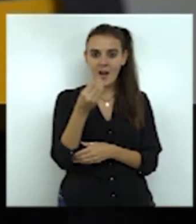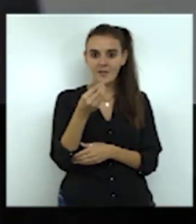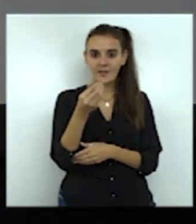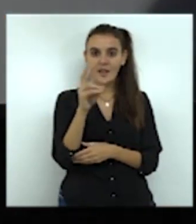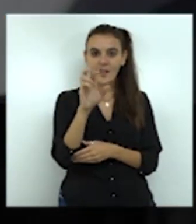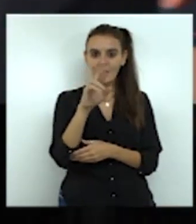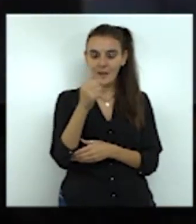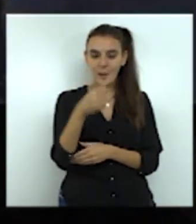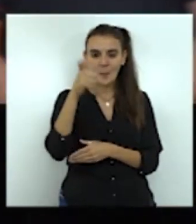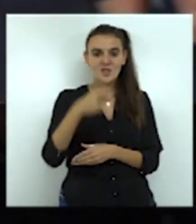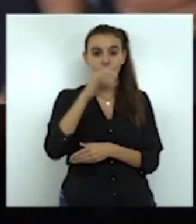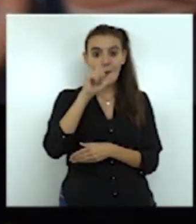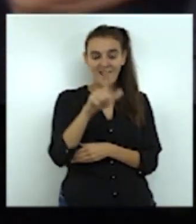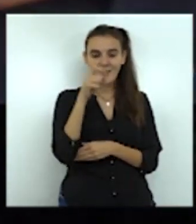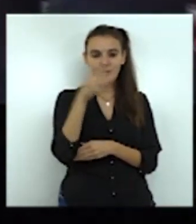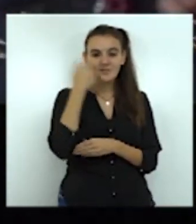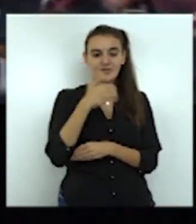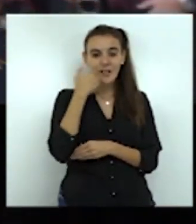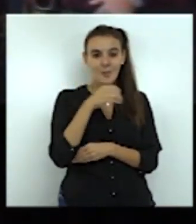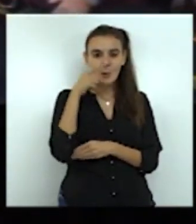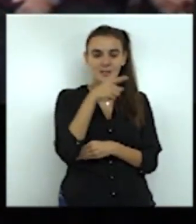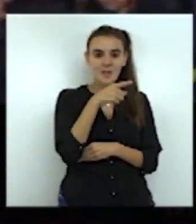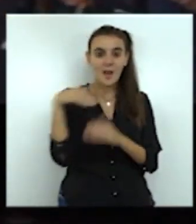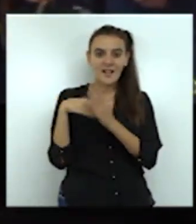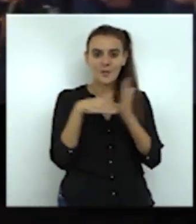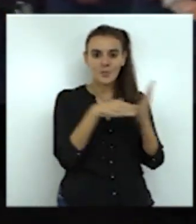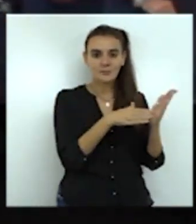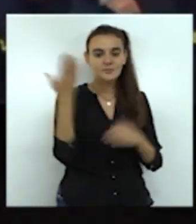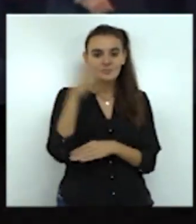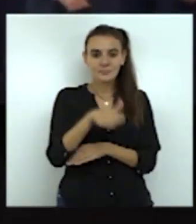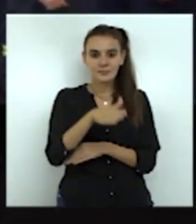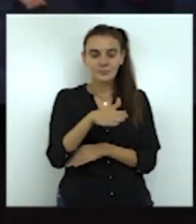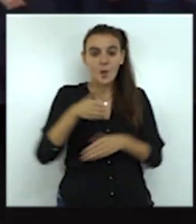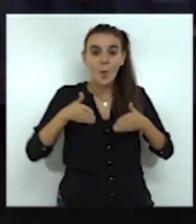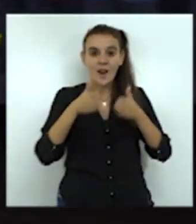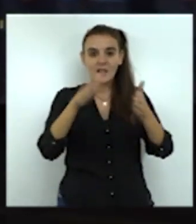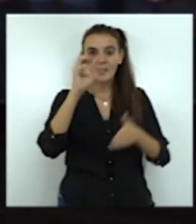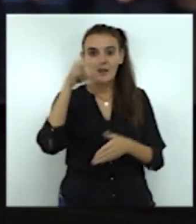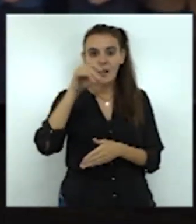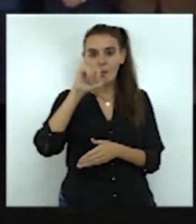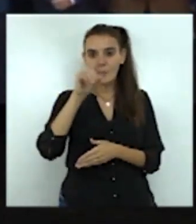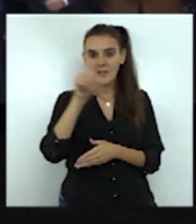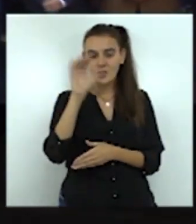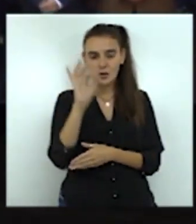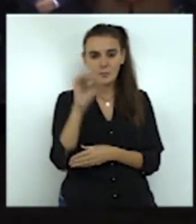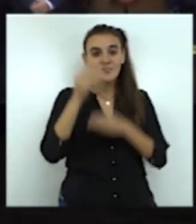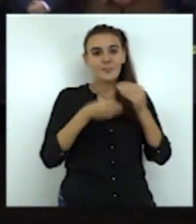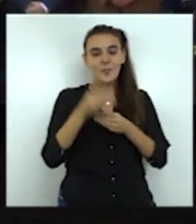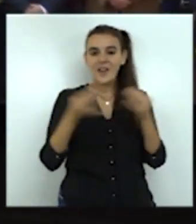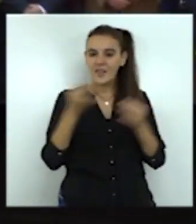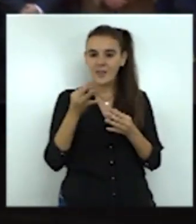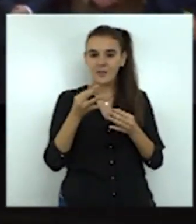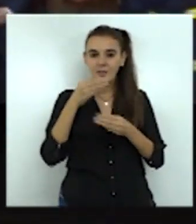desde la noche del sábado tras volcar el camión en el que circulaba por la carretera de Campillos a Teba para realizar una actuación a causa de las